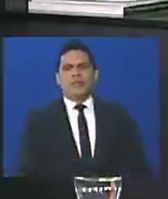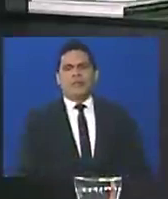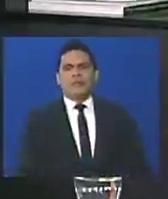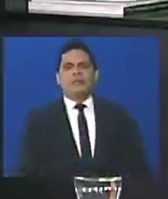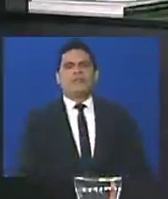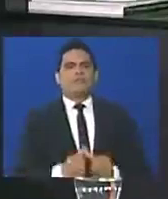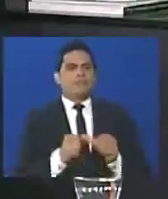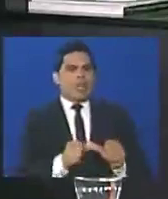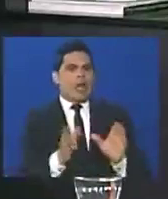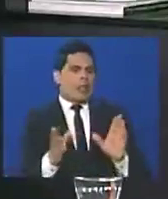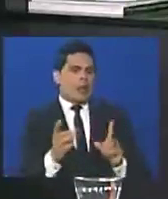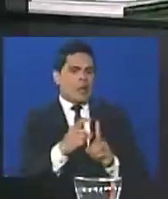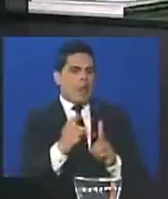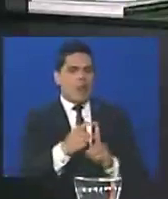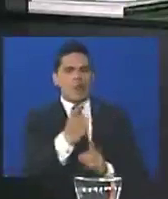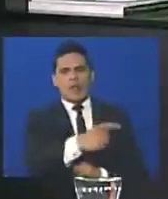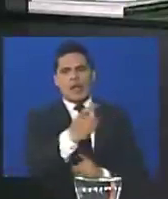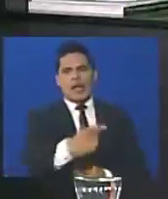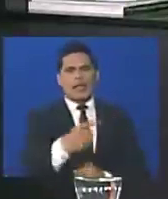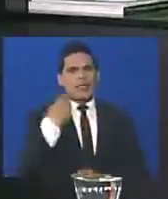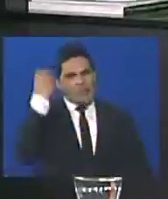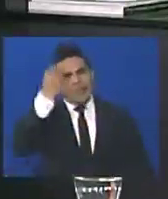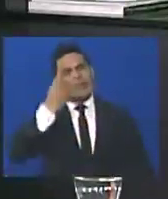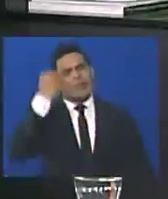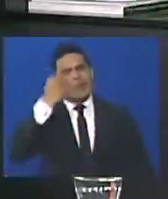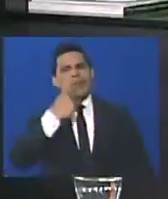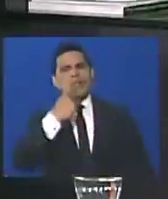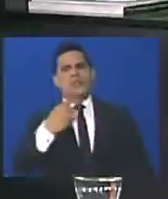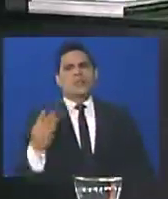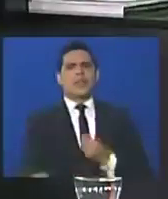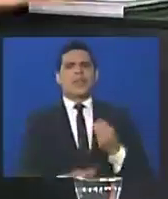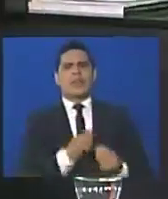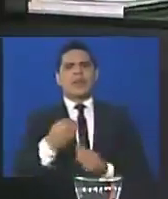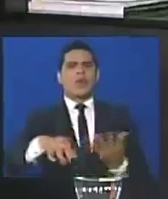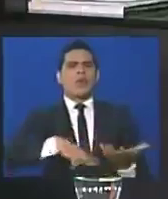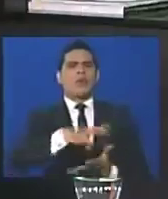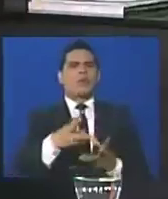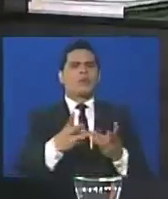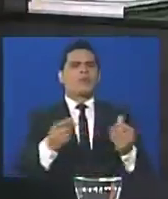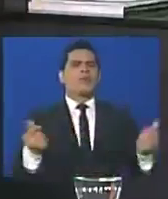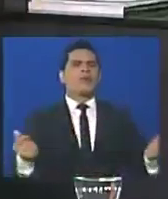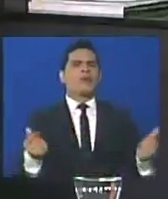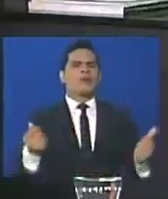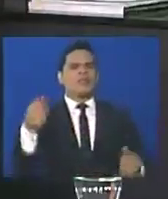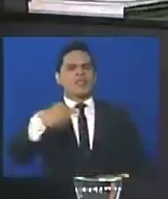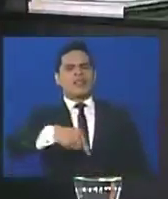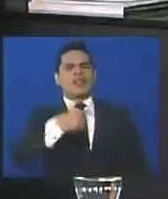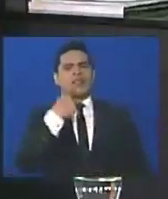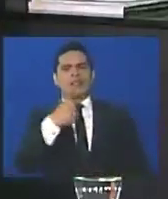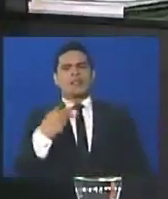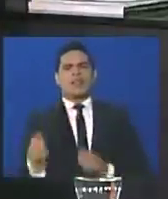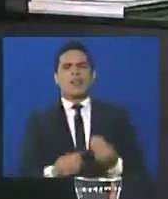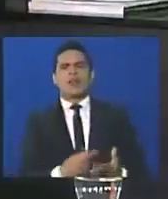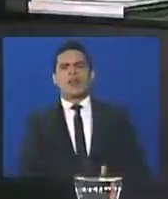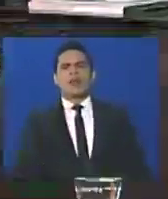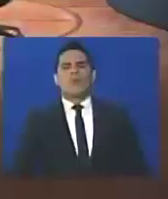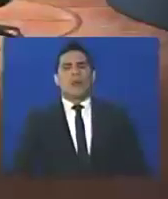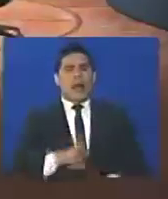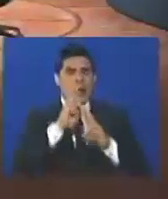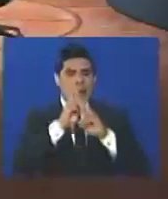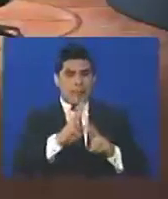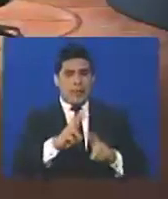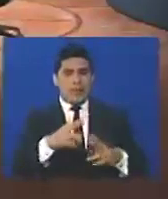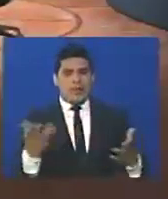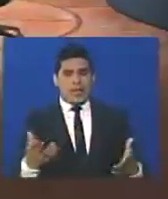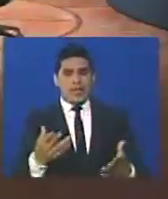en el desiderato, individual y colectivo, es decir, ¿cómo resolvemos esta situación? Es decir, la respuesta es